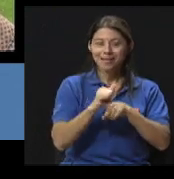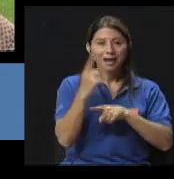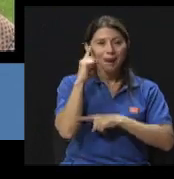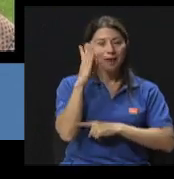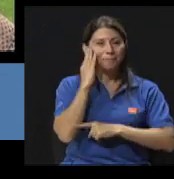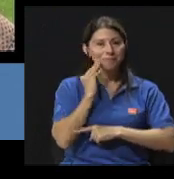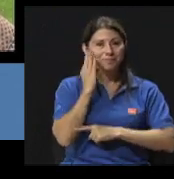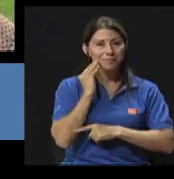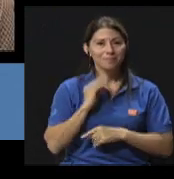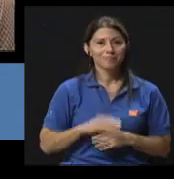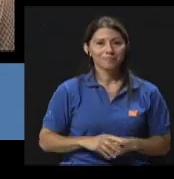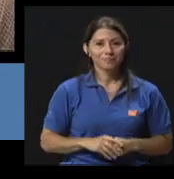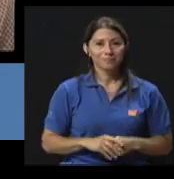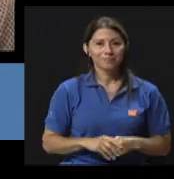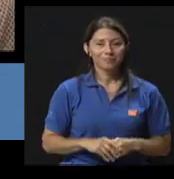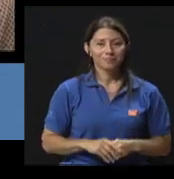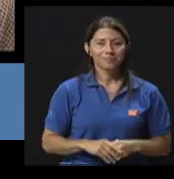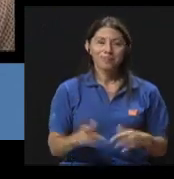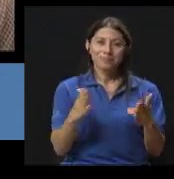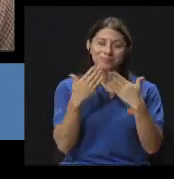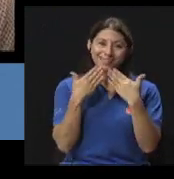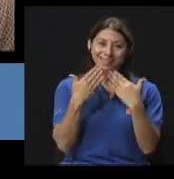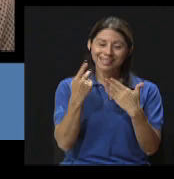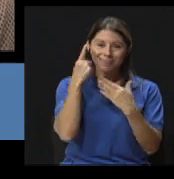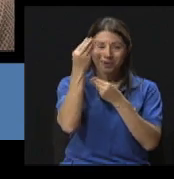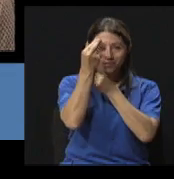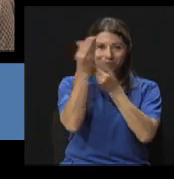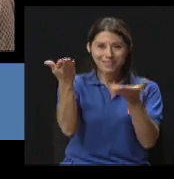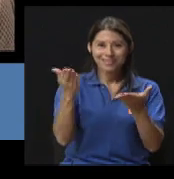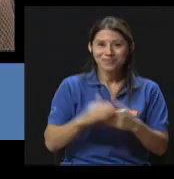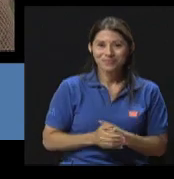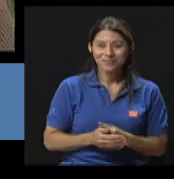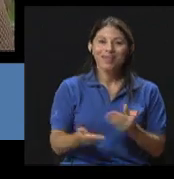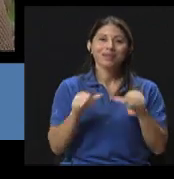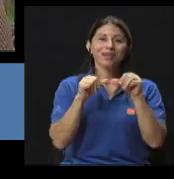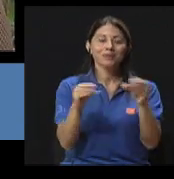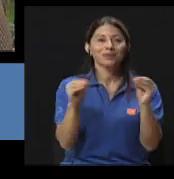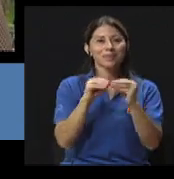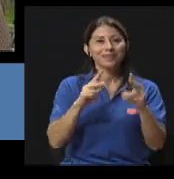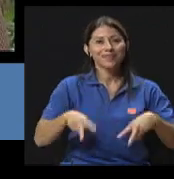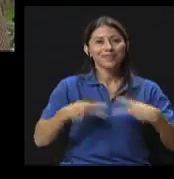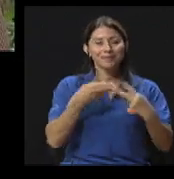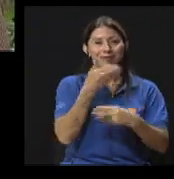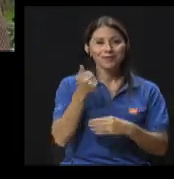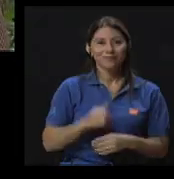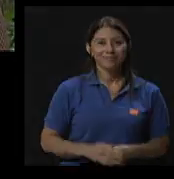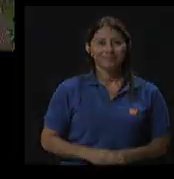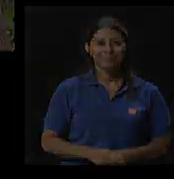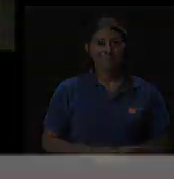manera vivencial. Bueno, muchas gracias por la información y volvemos con más de Vivir Mejor.